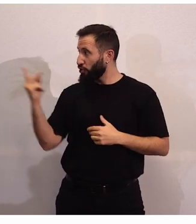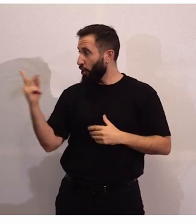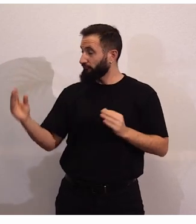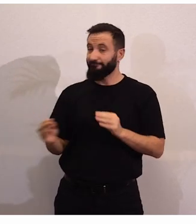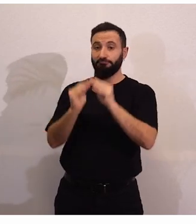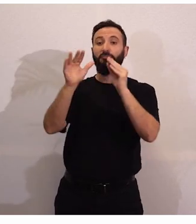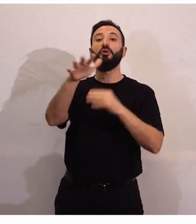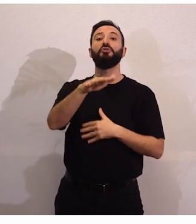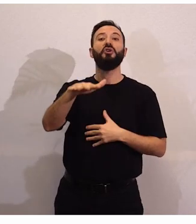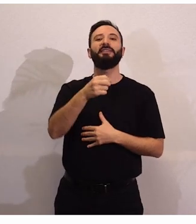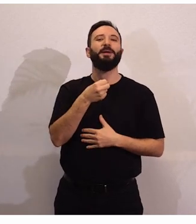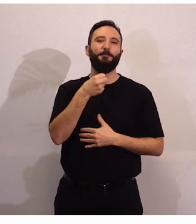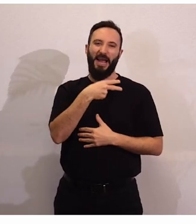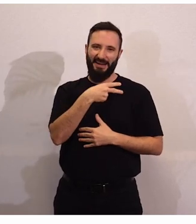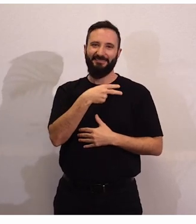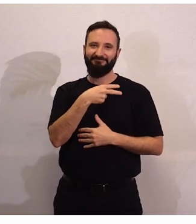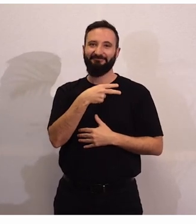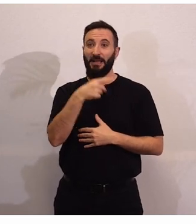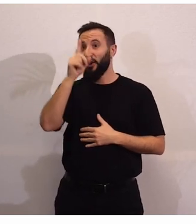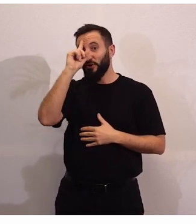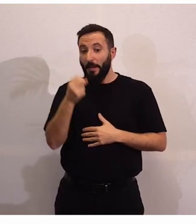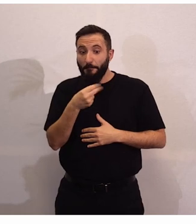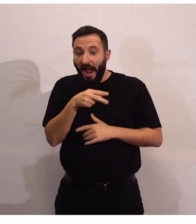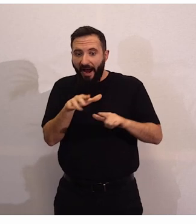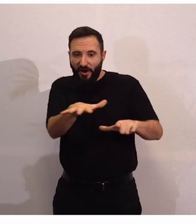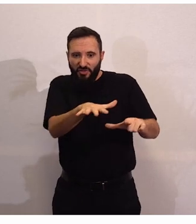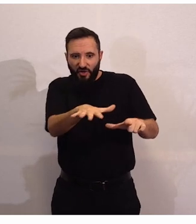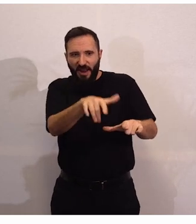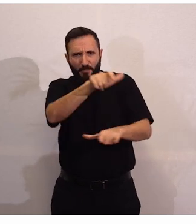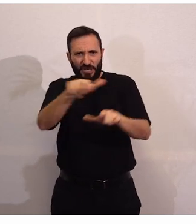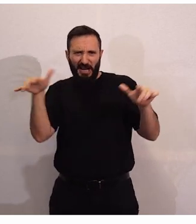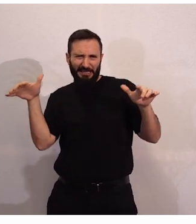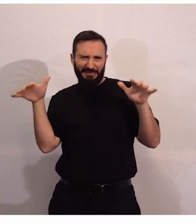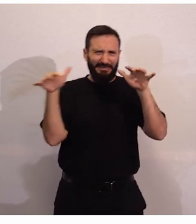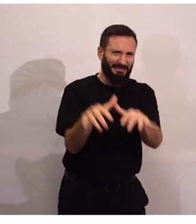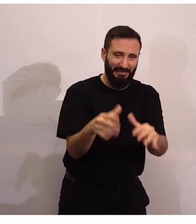es en el bar. No sé qué pasa en el bar, pero hay muchísima gente.